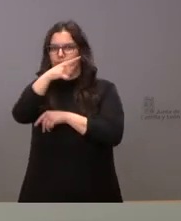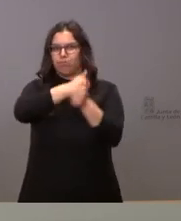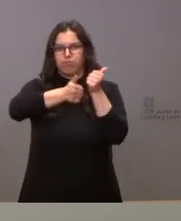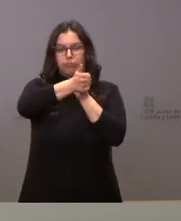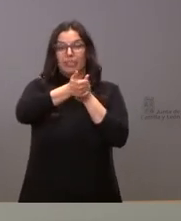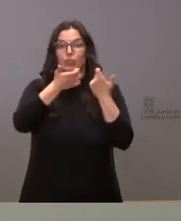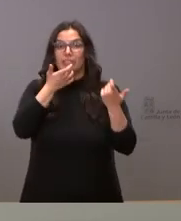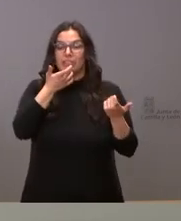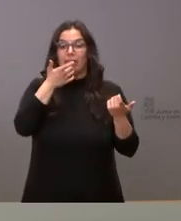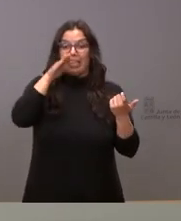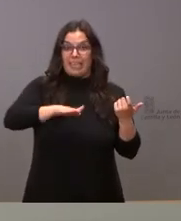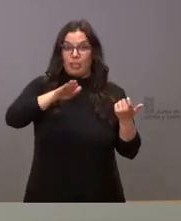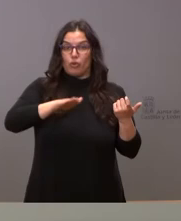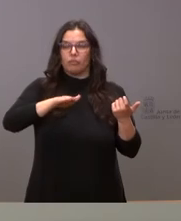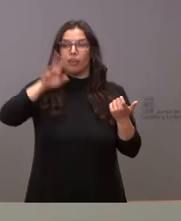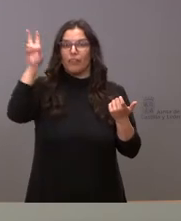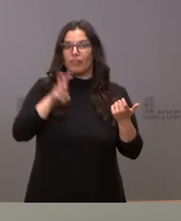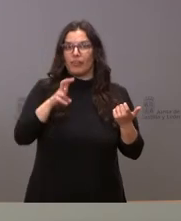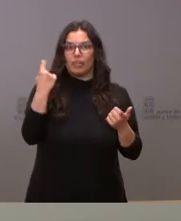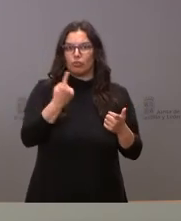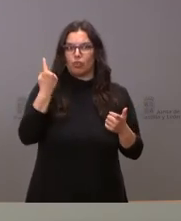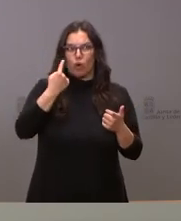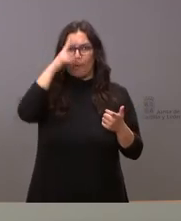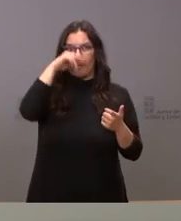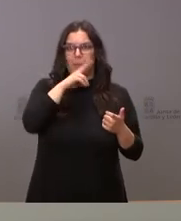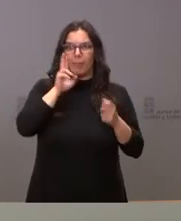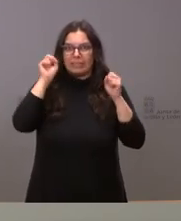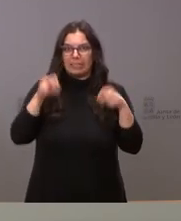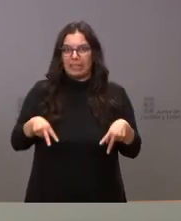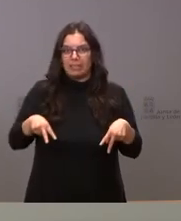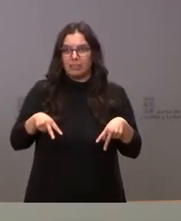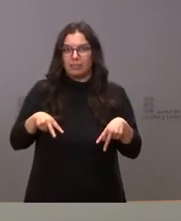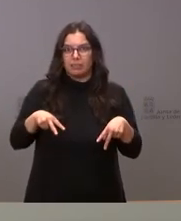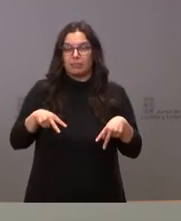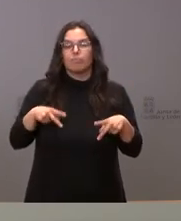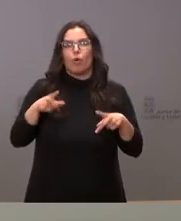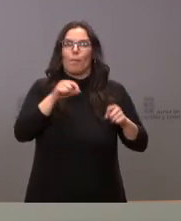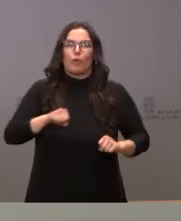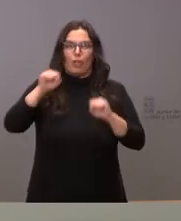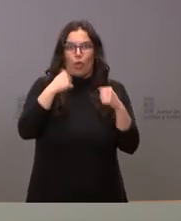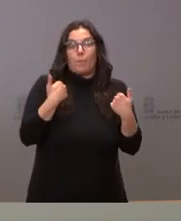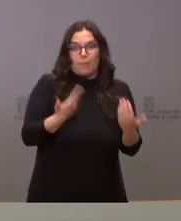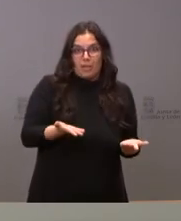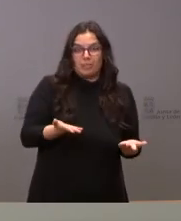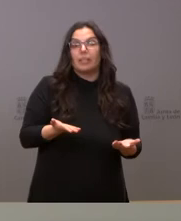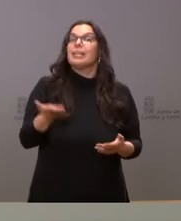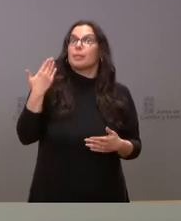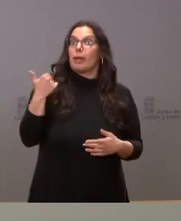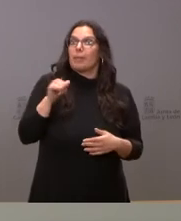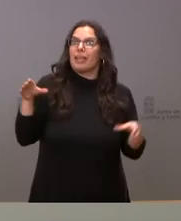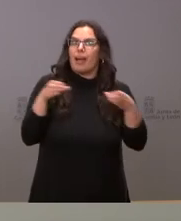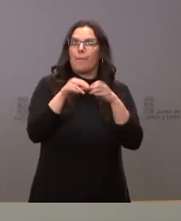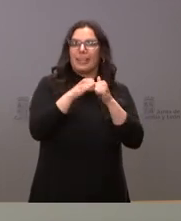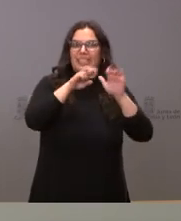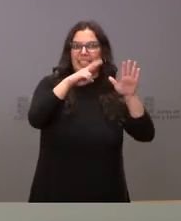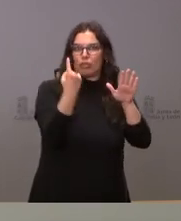menor no viene acompañado de sus padres pues este nivel le permite una protección mayor efectivamente la semana pasada fue en 27 ahora son 10